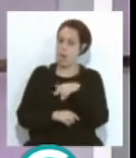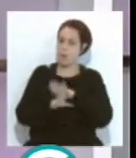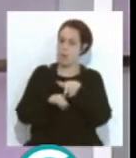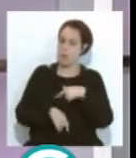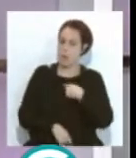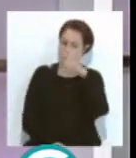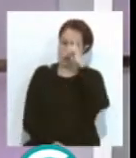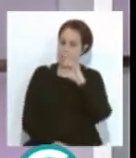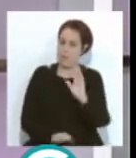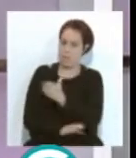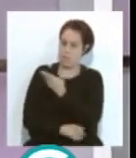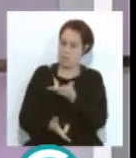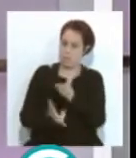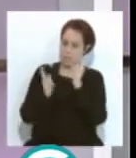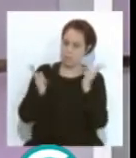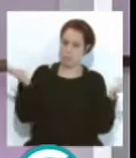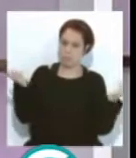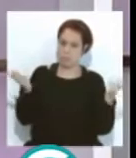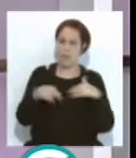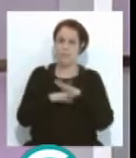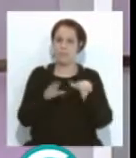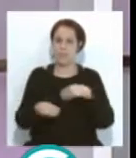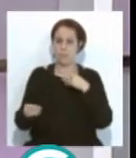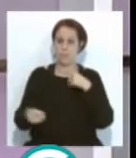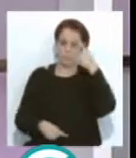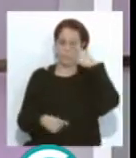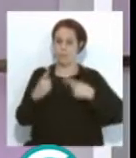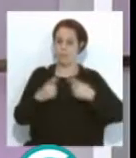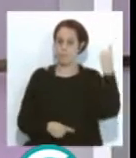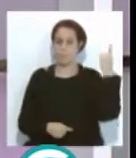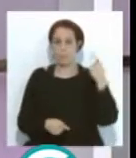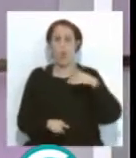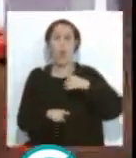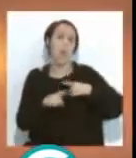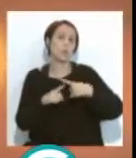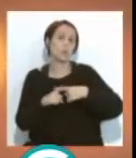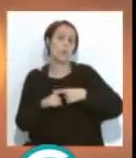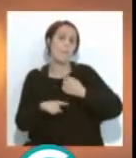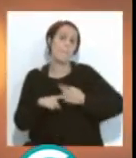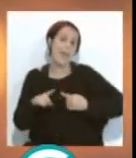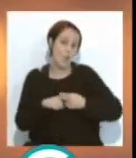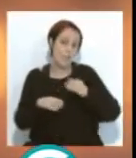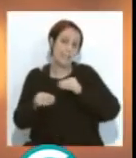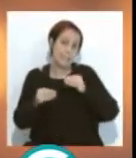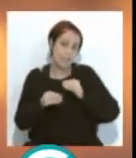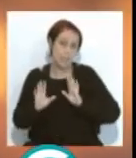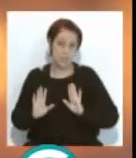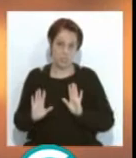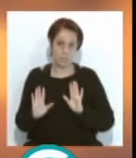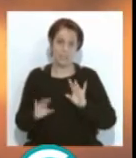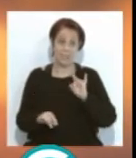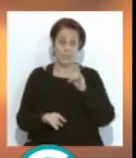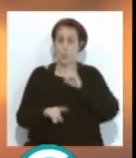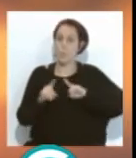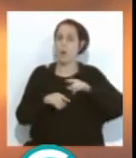al final no cuadra. Creo que es una cosa intermedia, sencillita, algo flexible. pero el problema